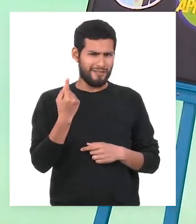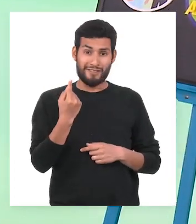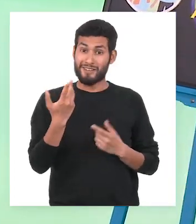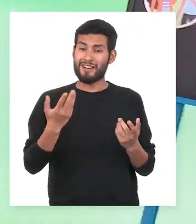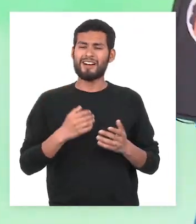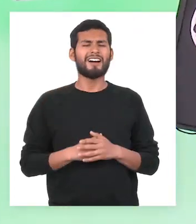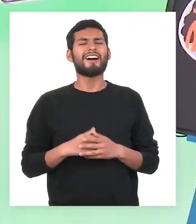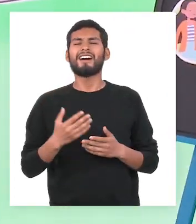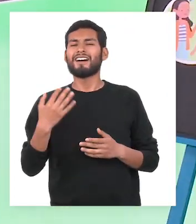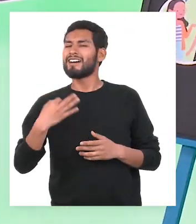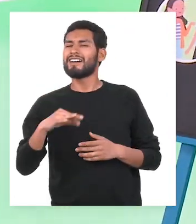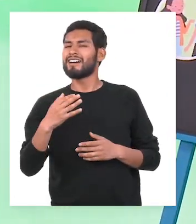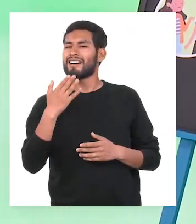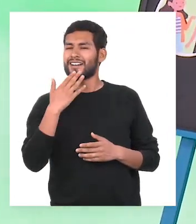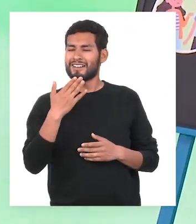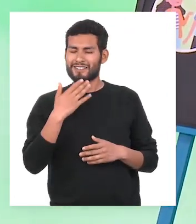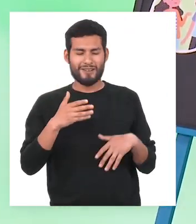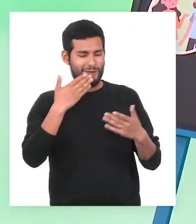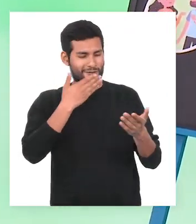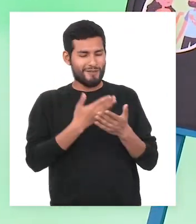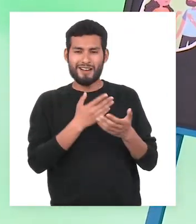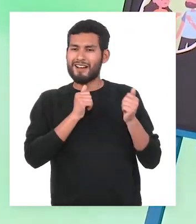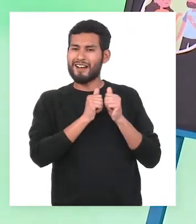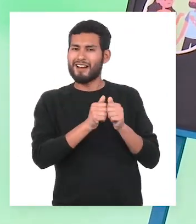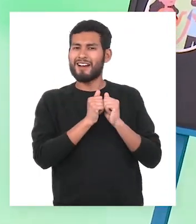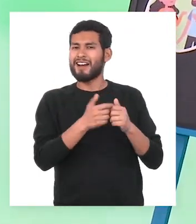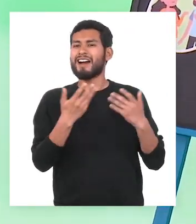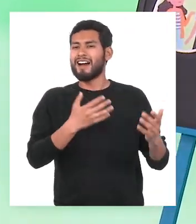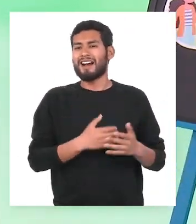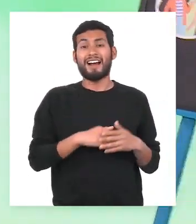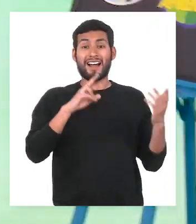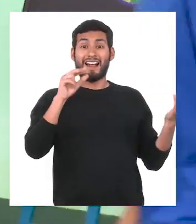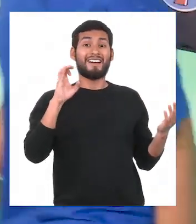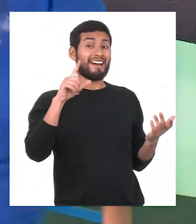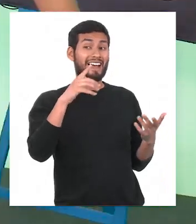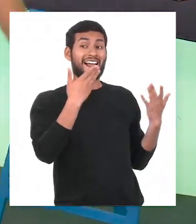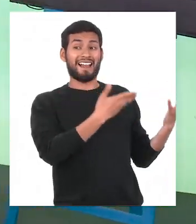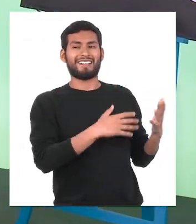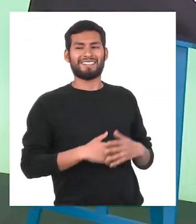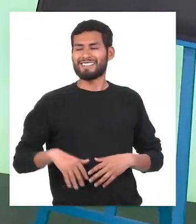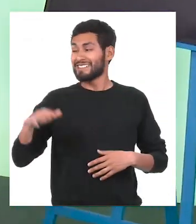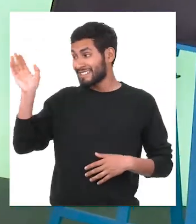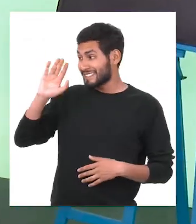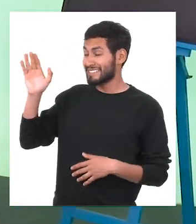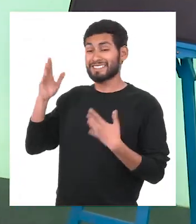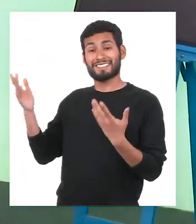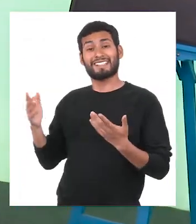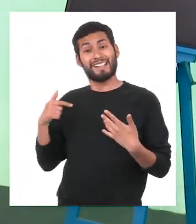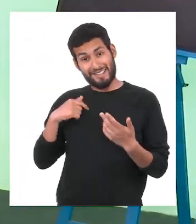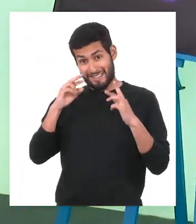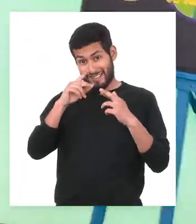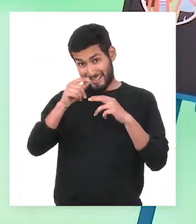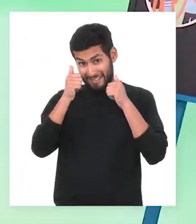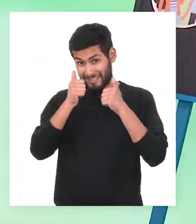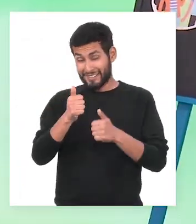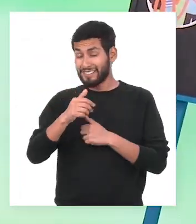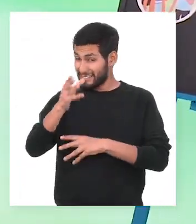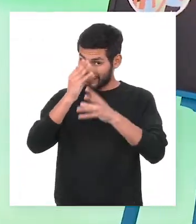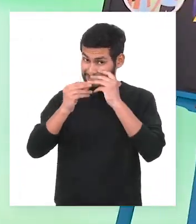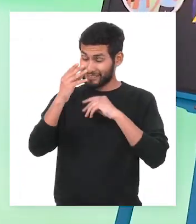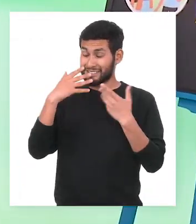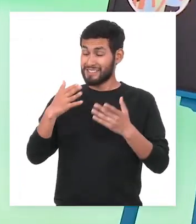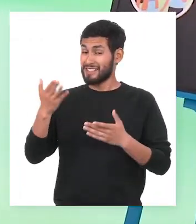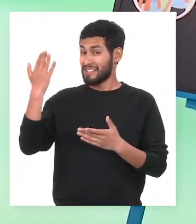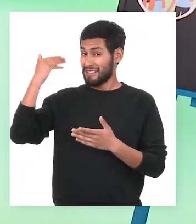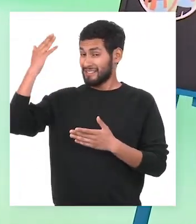comunicación, siempre cuento con la increíble compañía de mi amigo Rafael. ¡Hola a todos! Espero que estén bien y hayan repasado